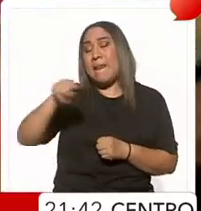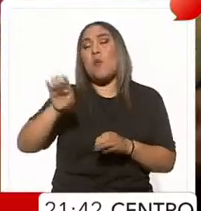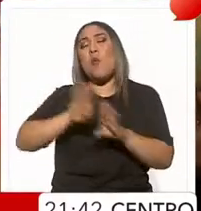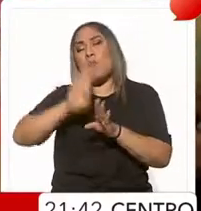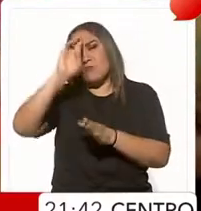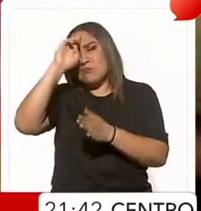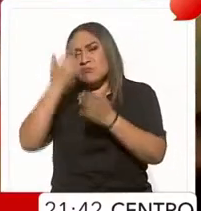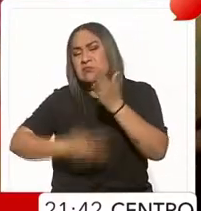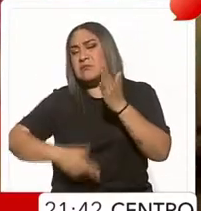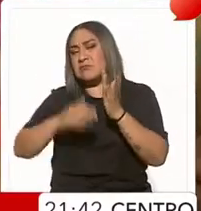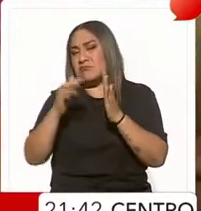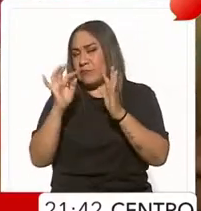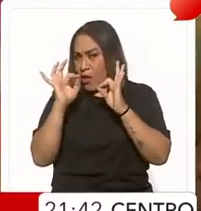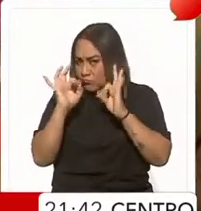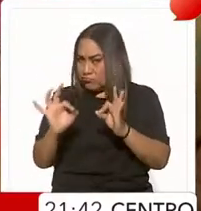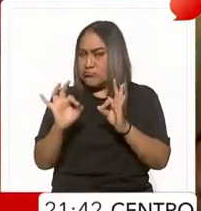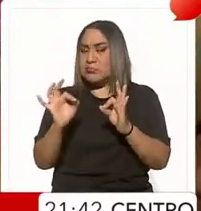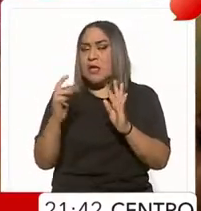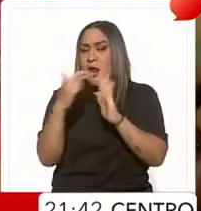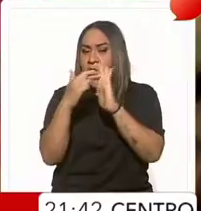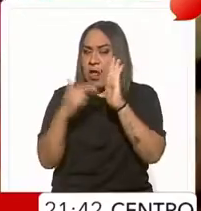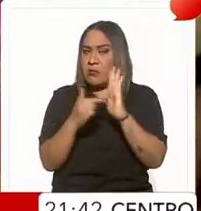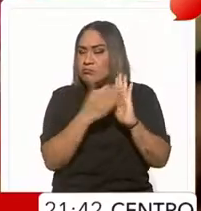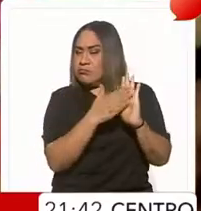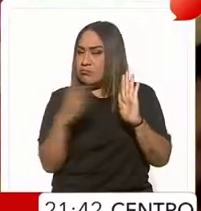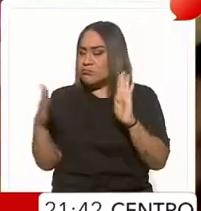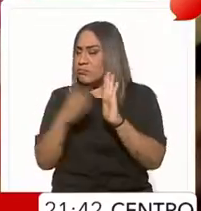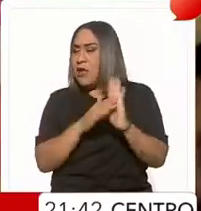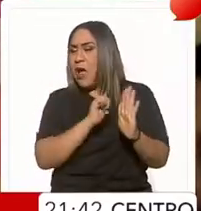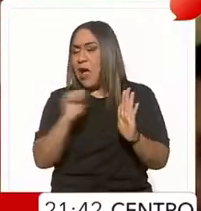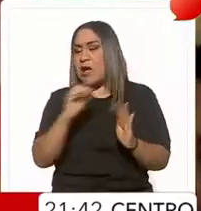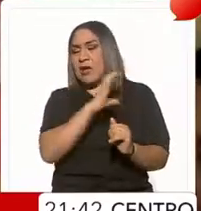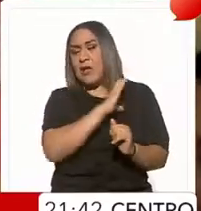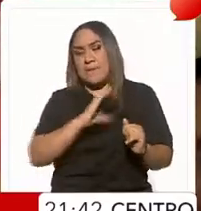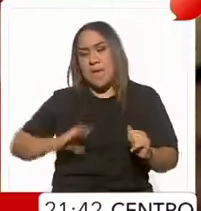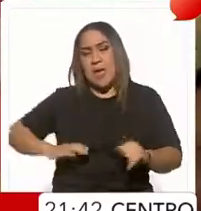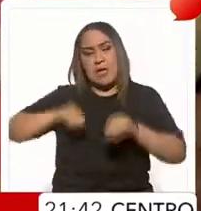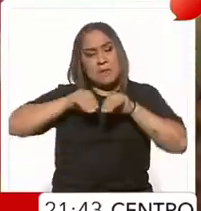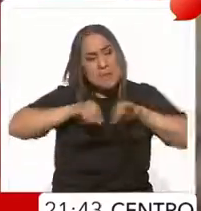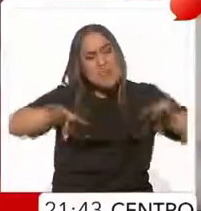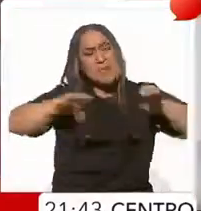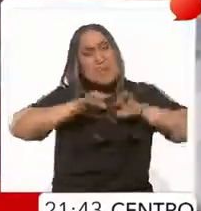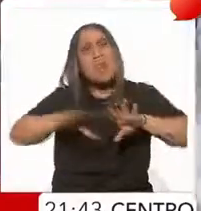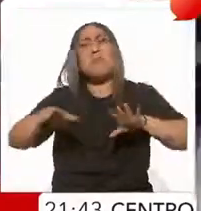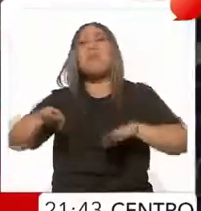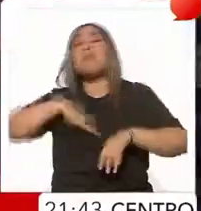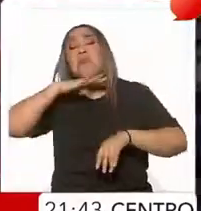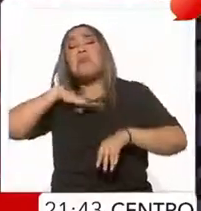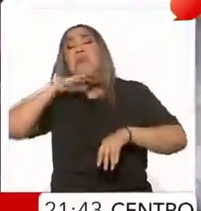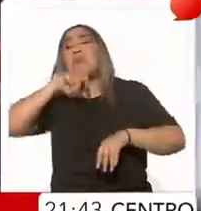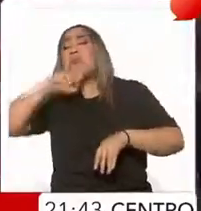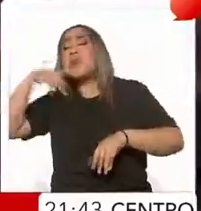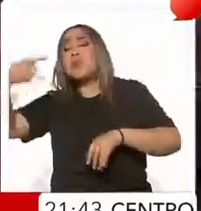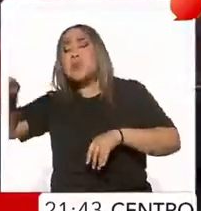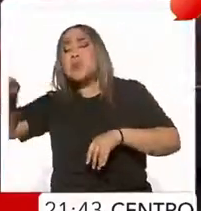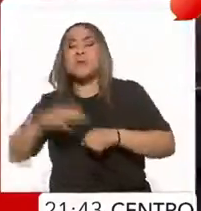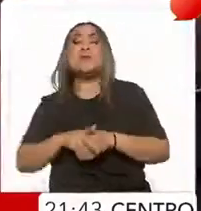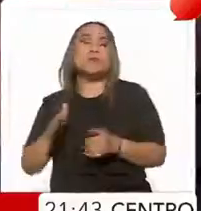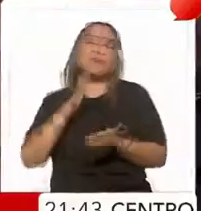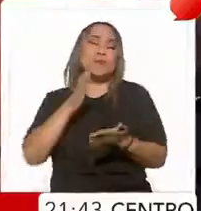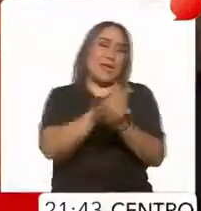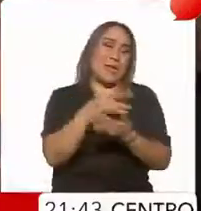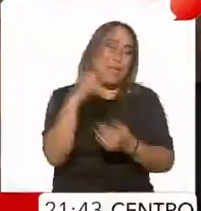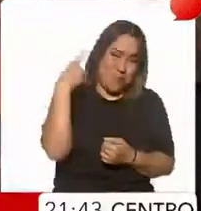los plazos de precampaña, que se viole el financiamiento ilegal, que se viole los topes de campaña. Durante un recorrido por